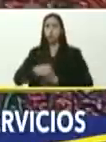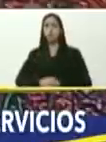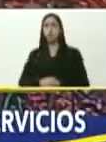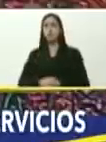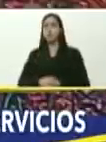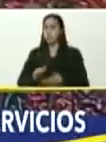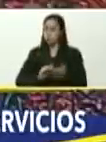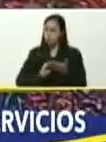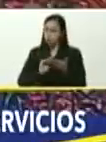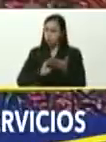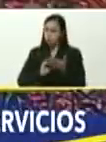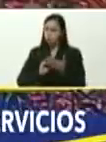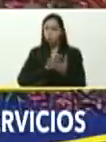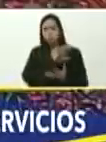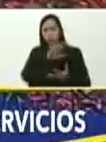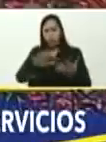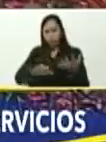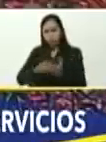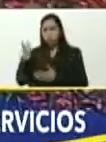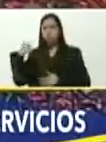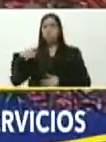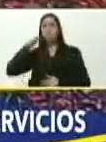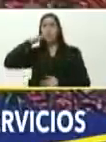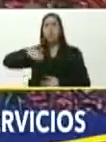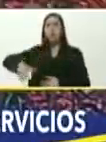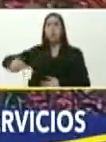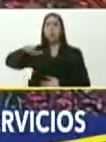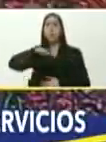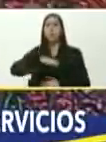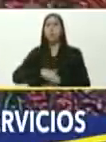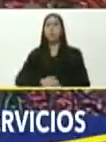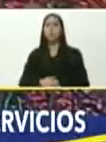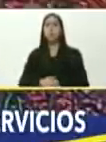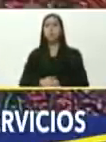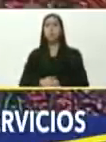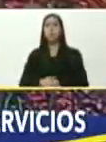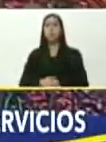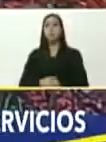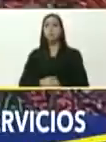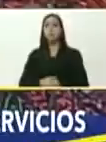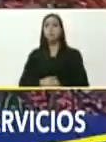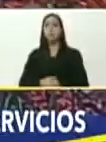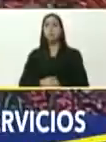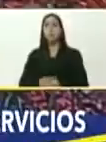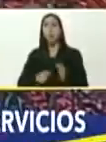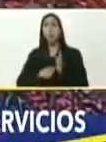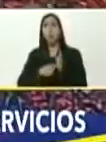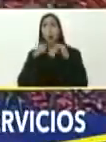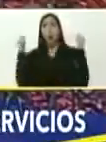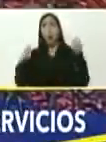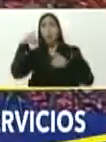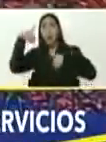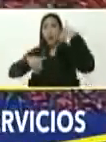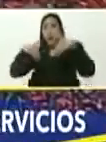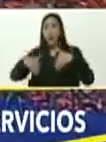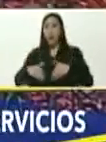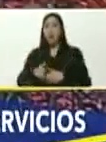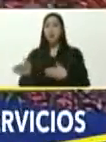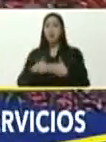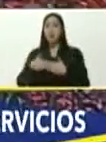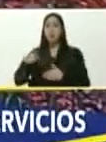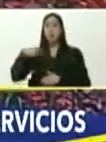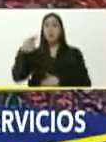solución, a los problemas, que el pueblo tiene, si algo arroja, la campaña electoral, que está terminando,